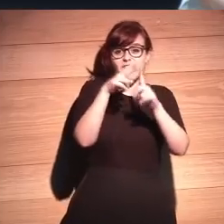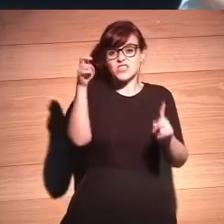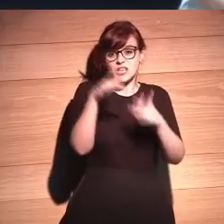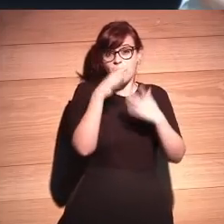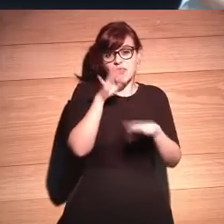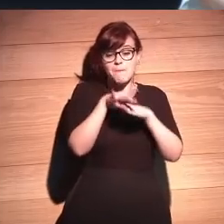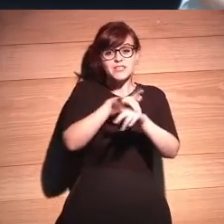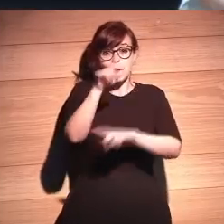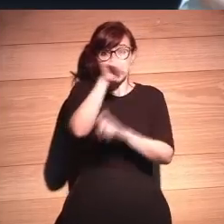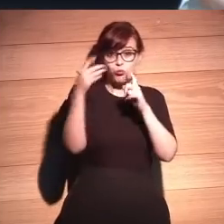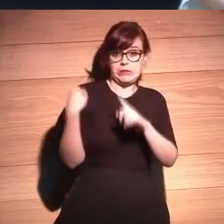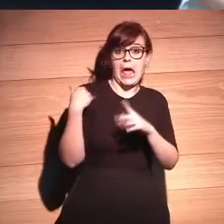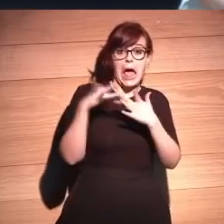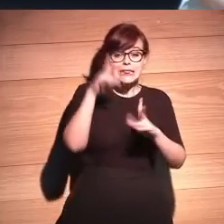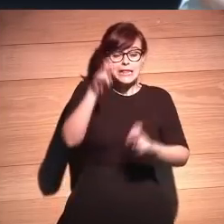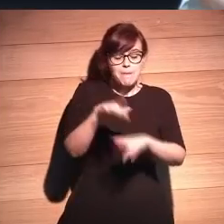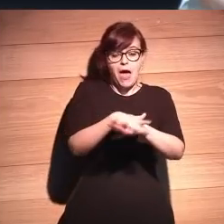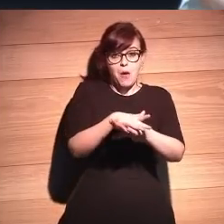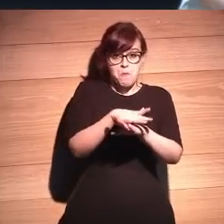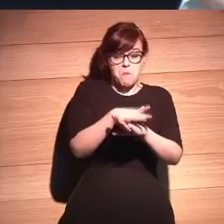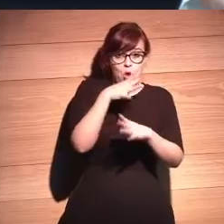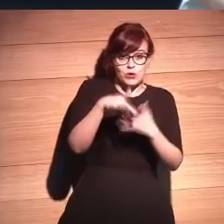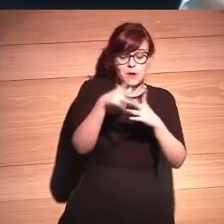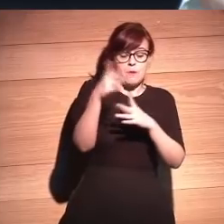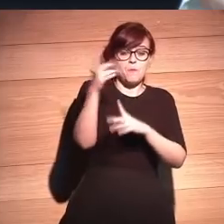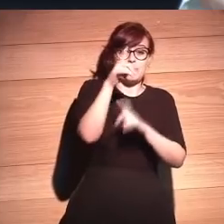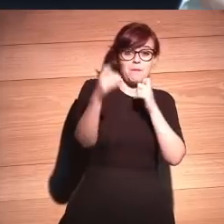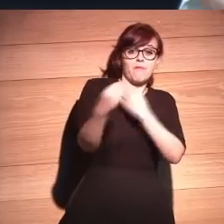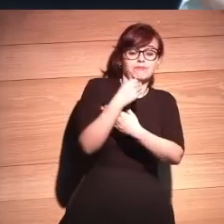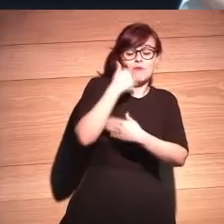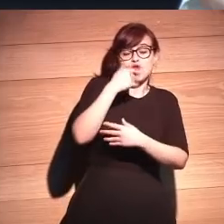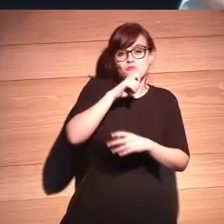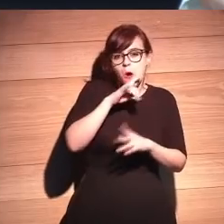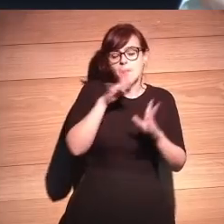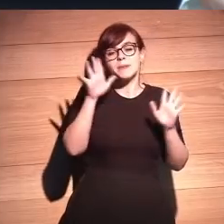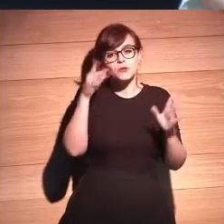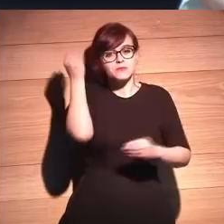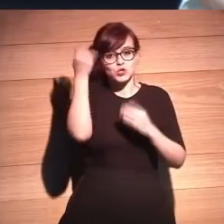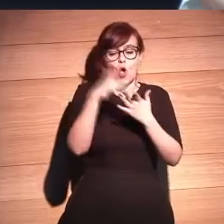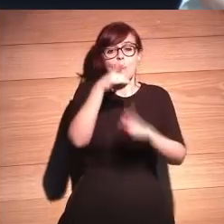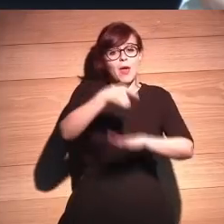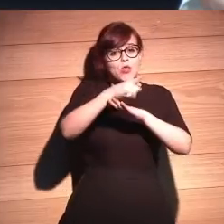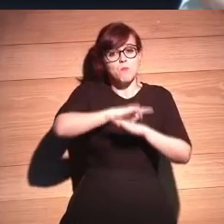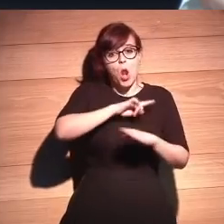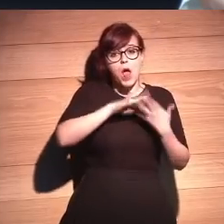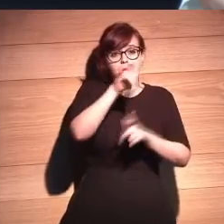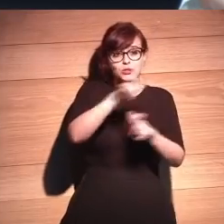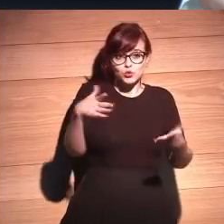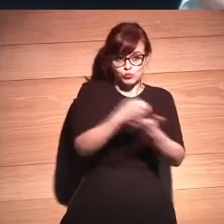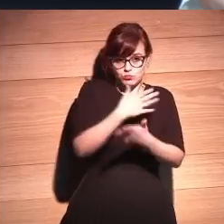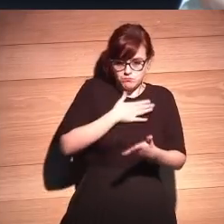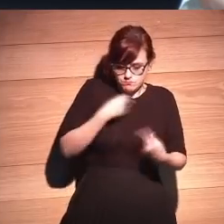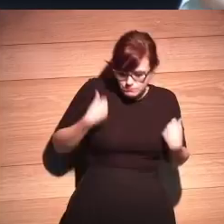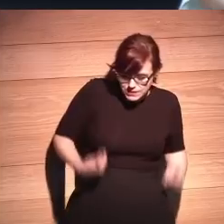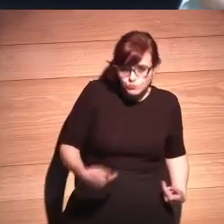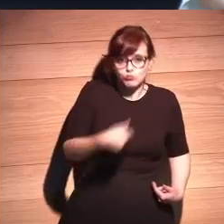el último al que tienes que preguntarle ese punto pero por otra parte creo que es una obligación moral de muchos de nosotros incluido